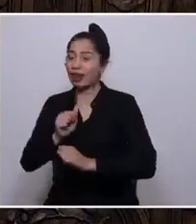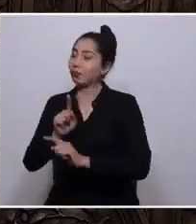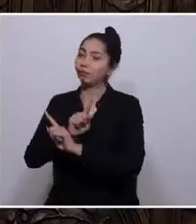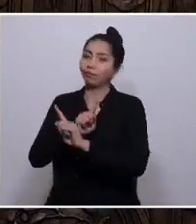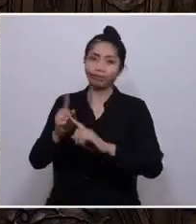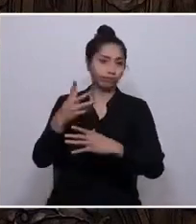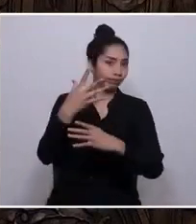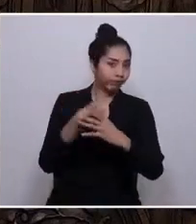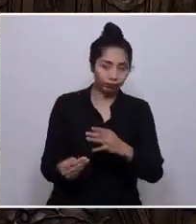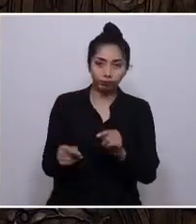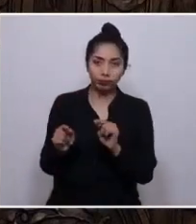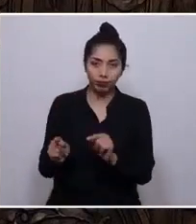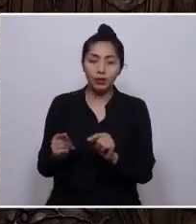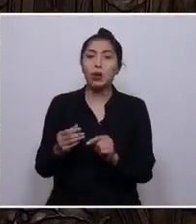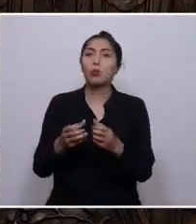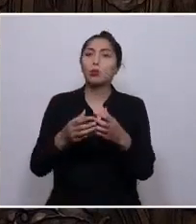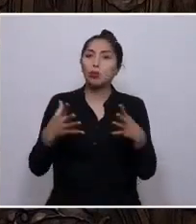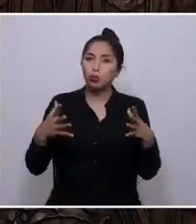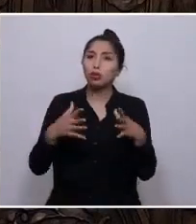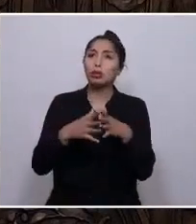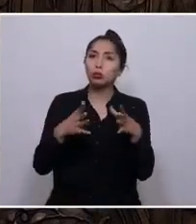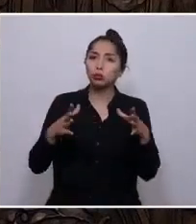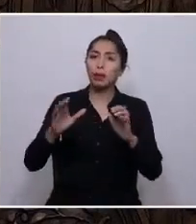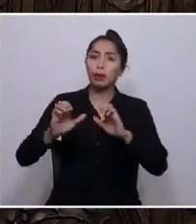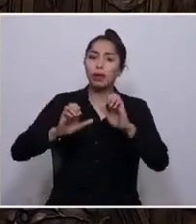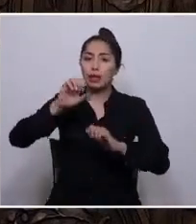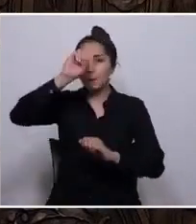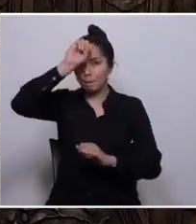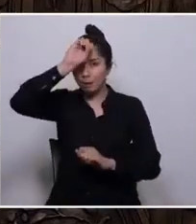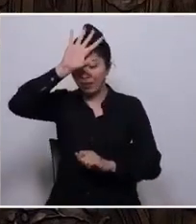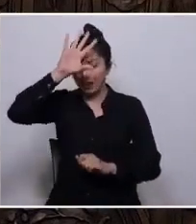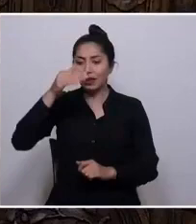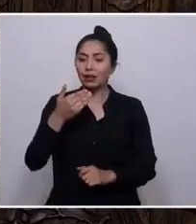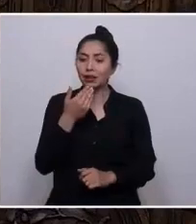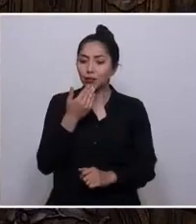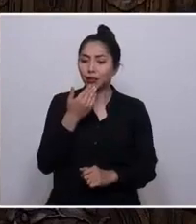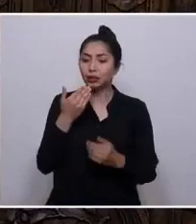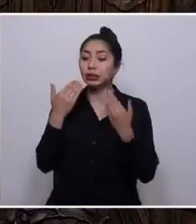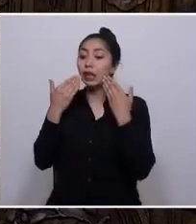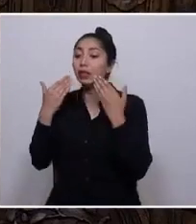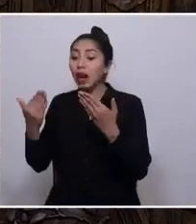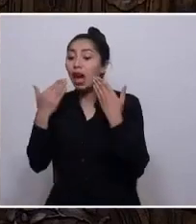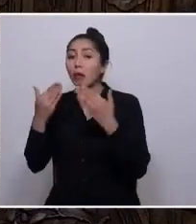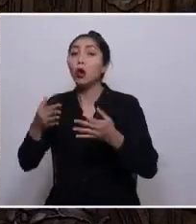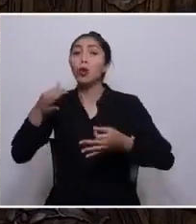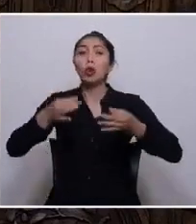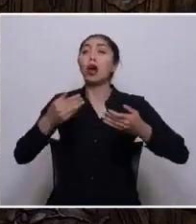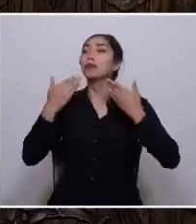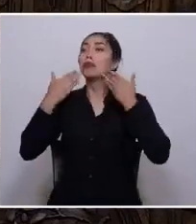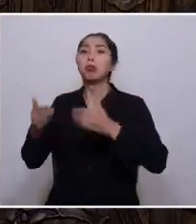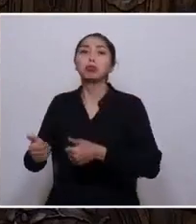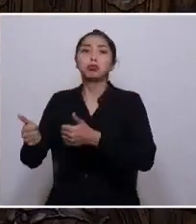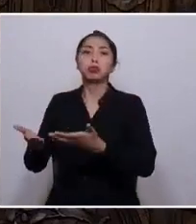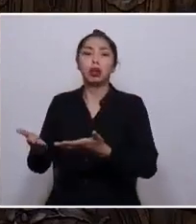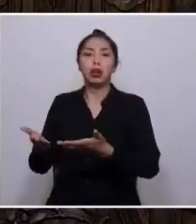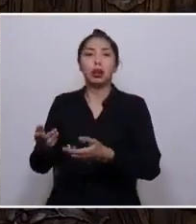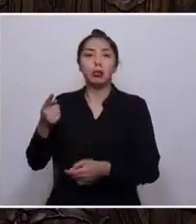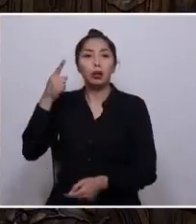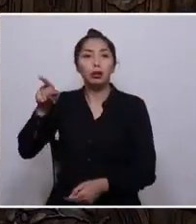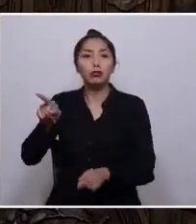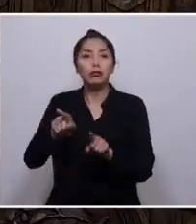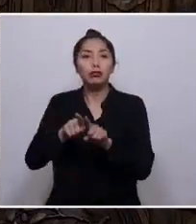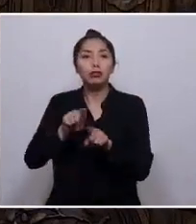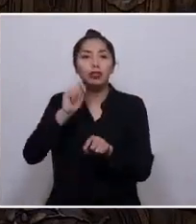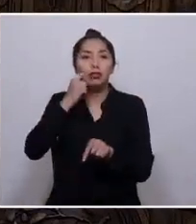Muchas concesiones mineras fueron otorgadas por sentencias judiciales. Pero no son verdaderas sentencias judiciales, son medidas administrativas a